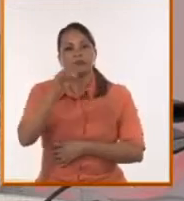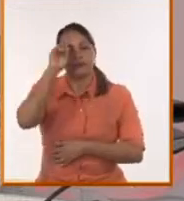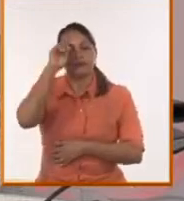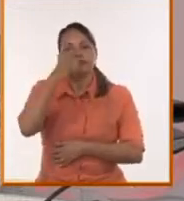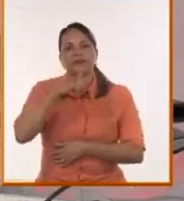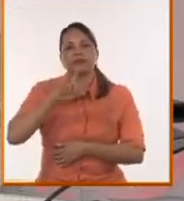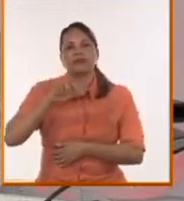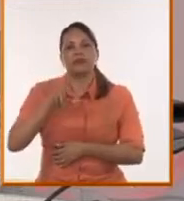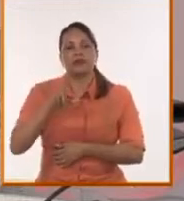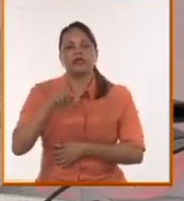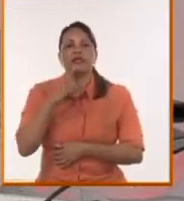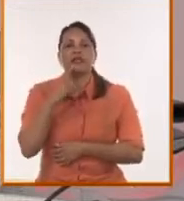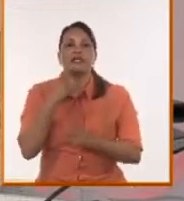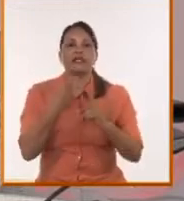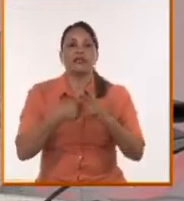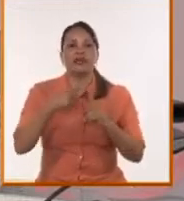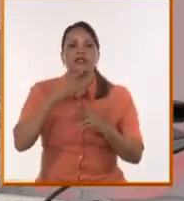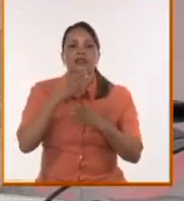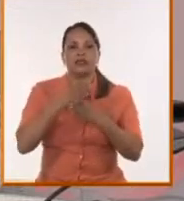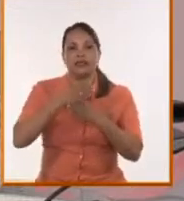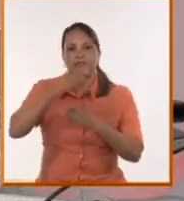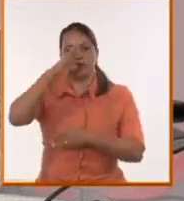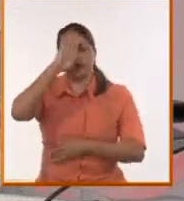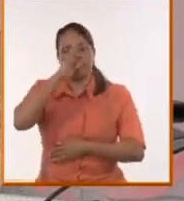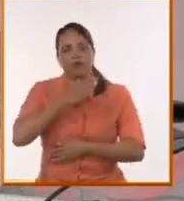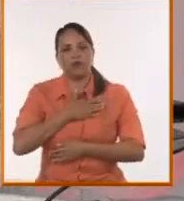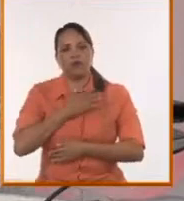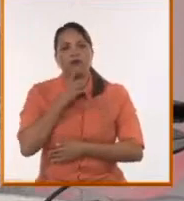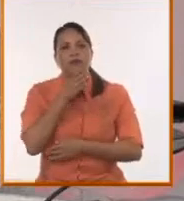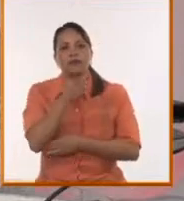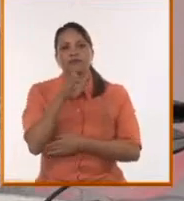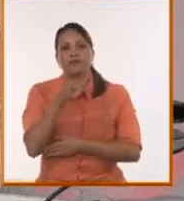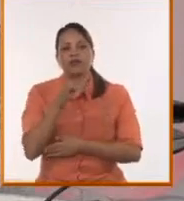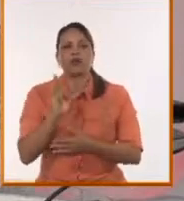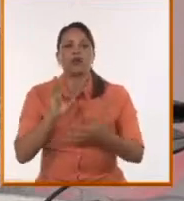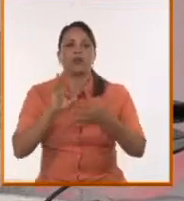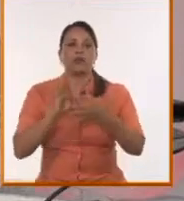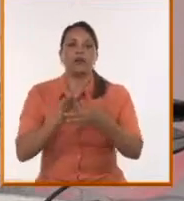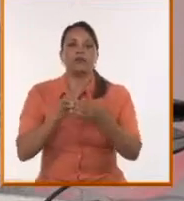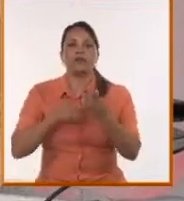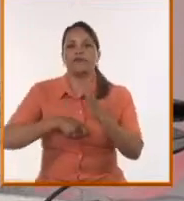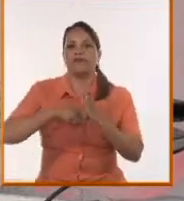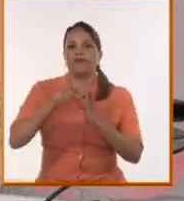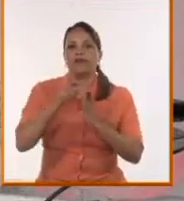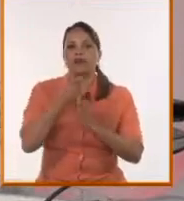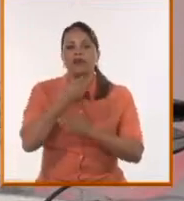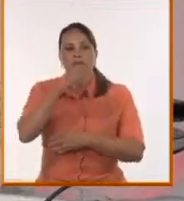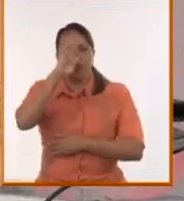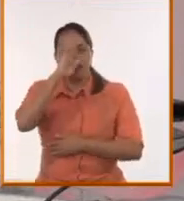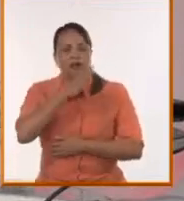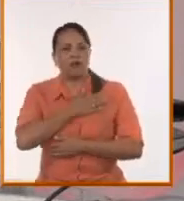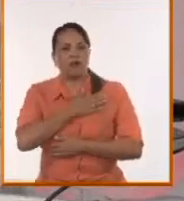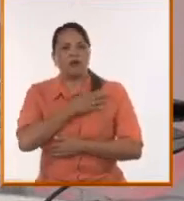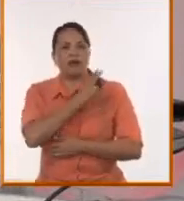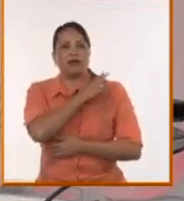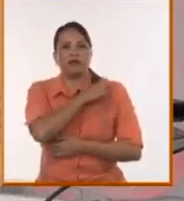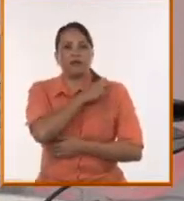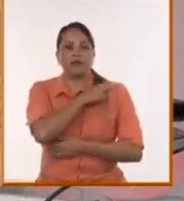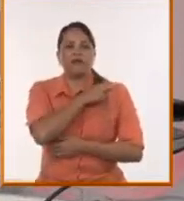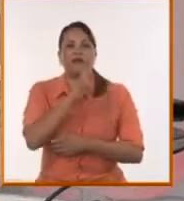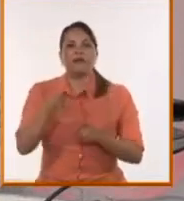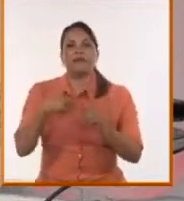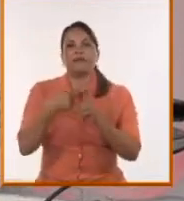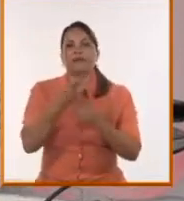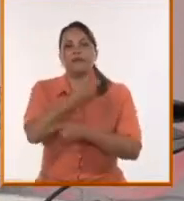en Guantánamo y Zongo la Maya, en Santiago de Cuba, como parte de ese contacto permanente de la dirección del país con nuestro pueblo. Son las noticias